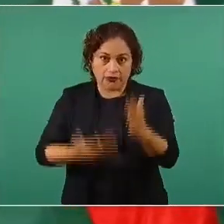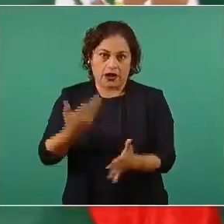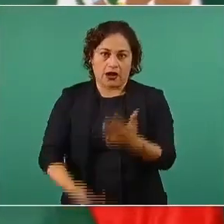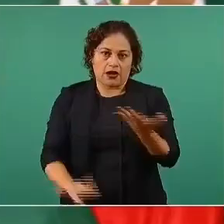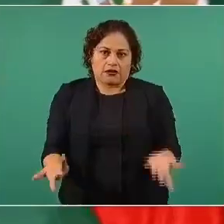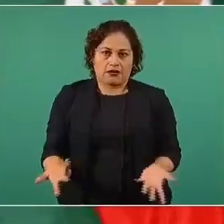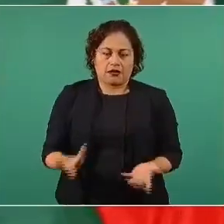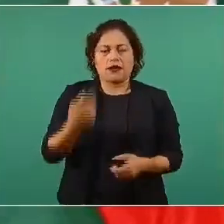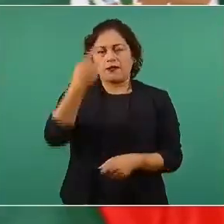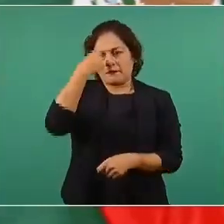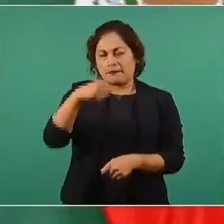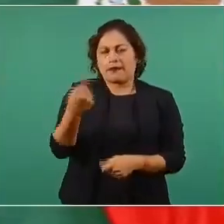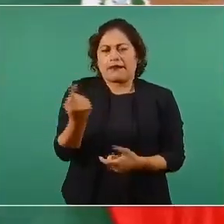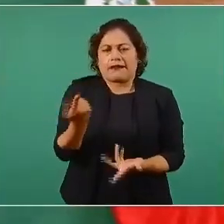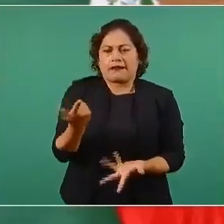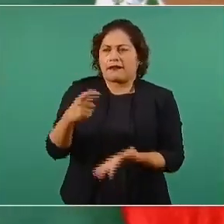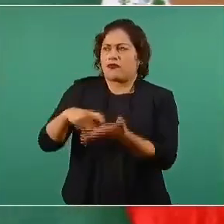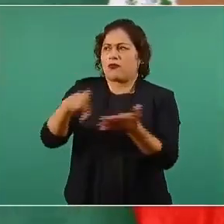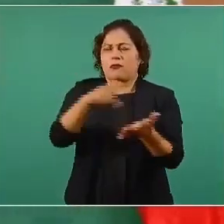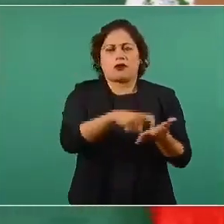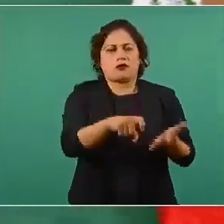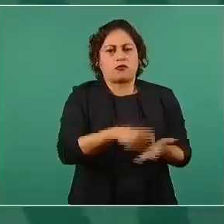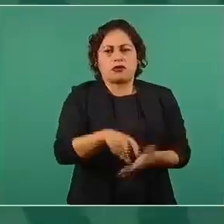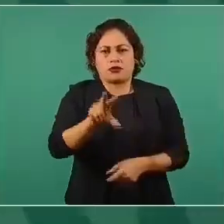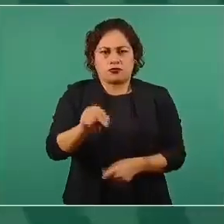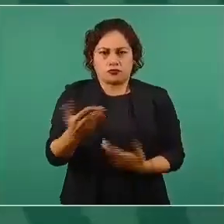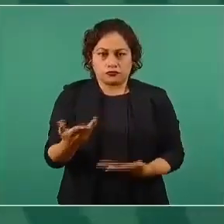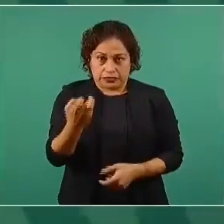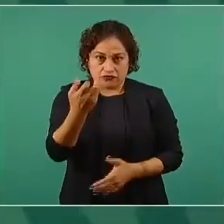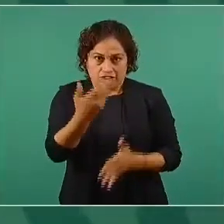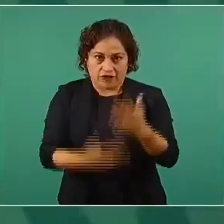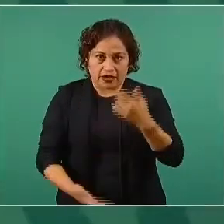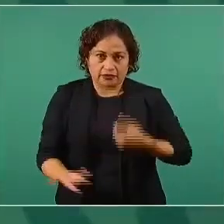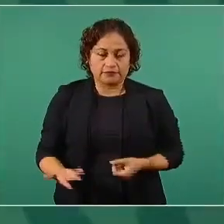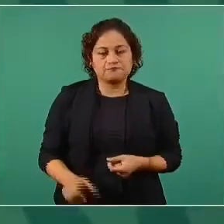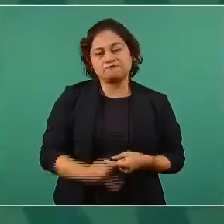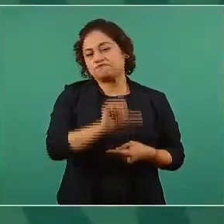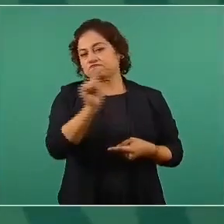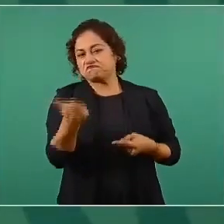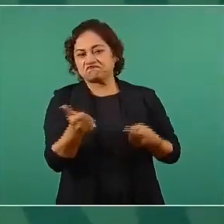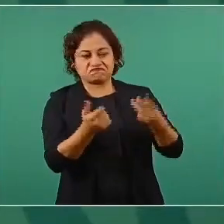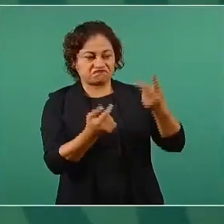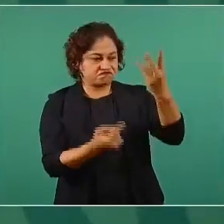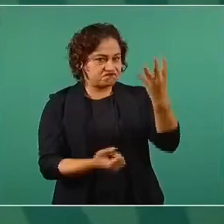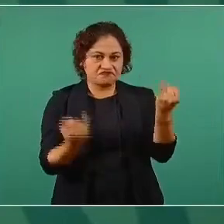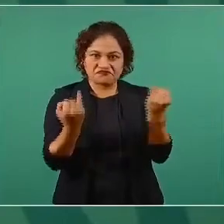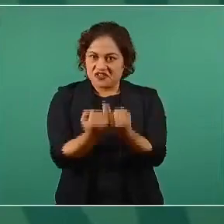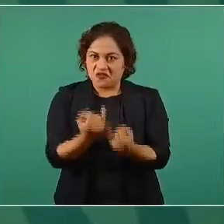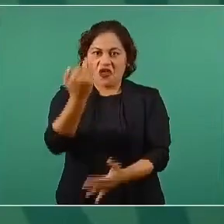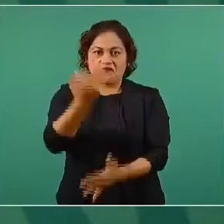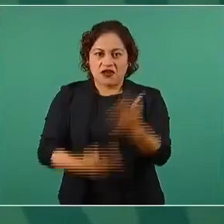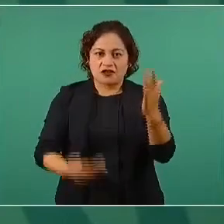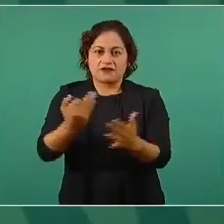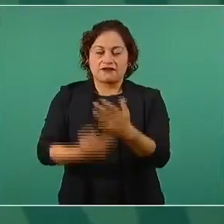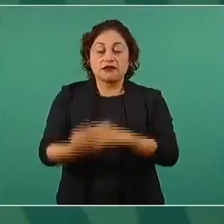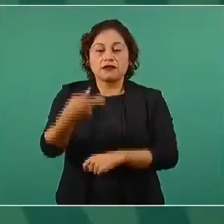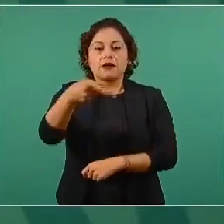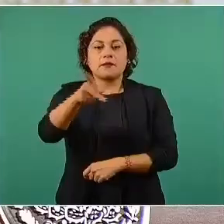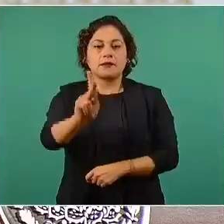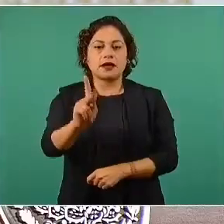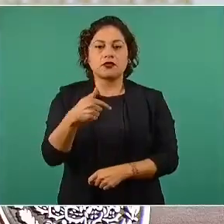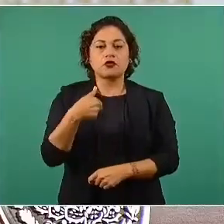también no puedo comenzar obras nuevas que no vaya a terminar